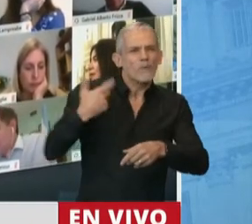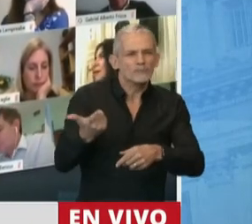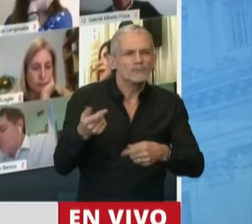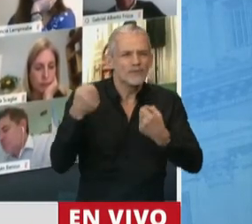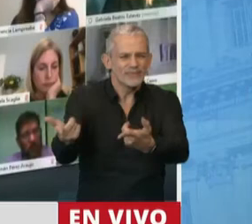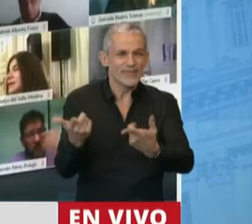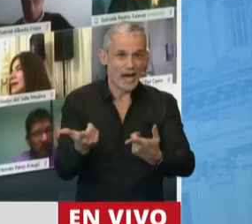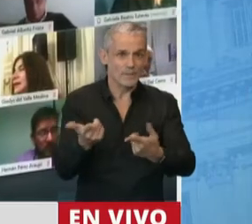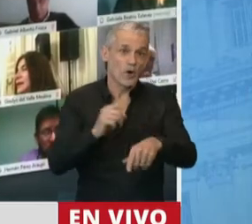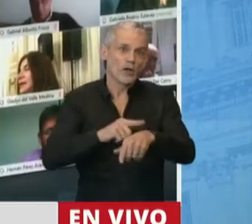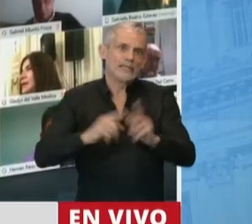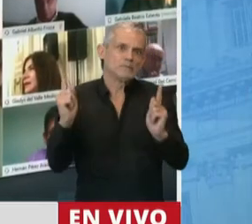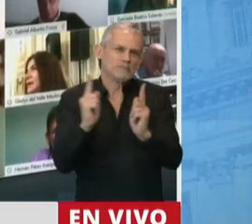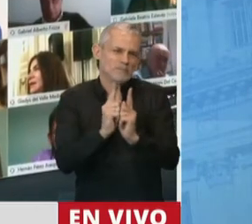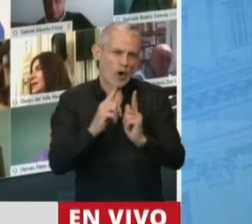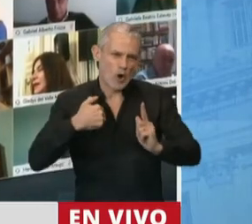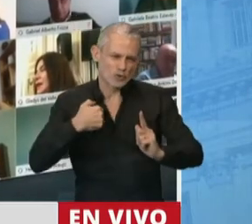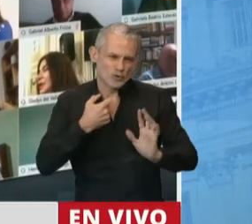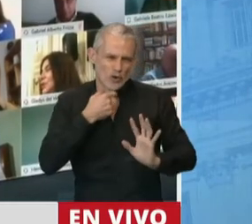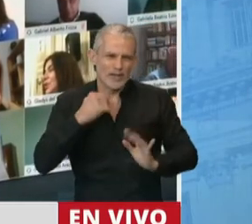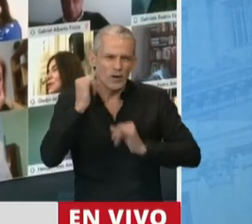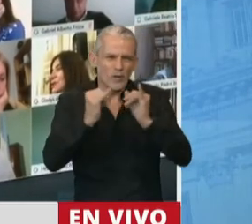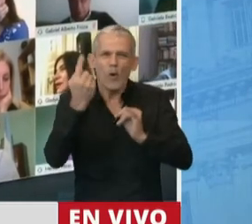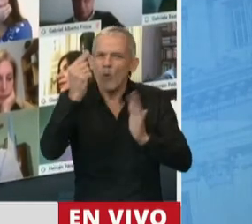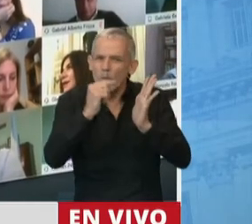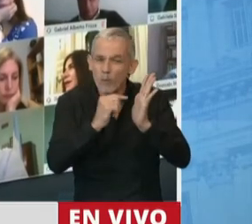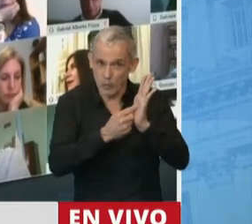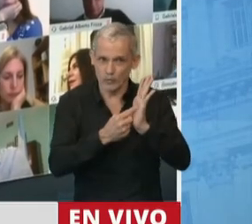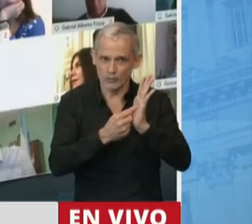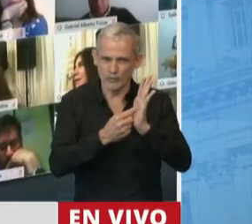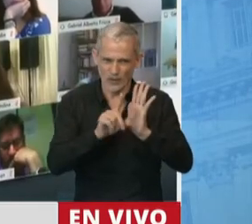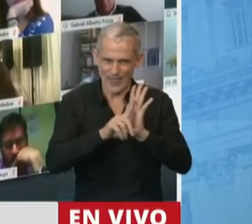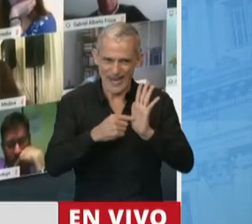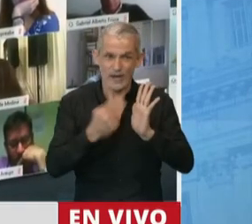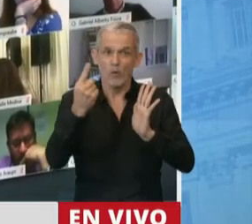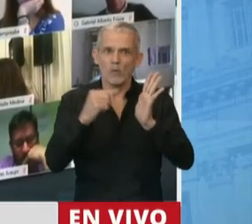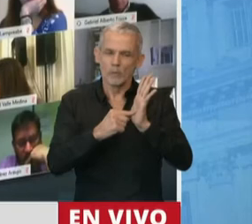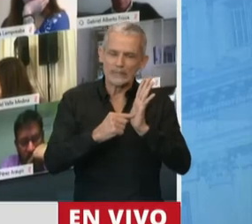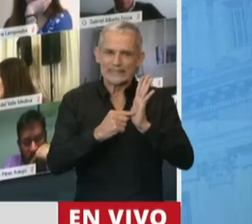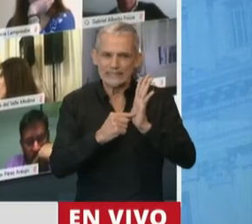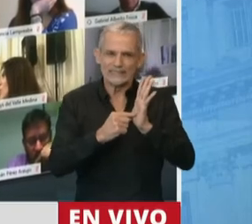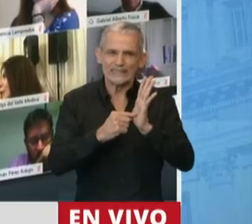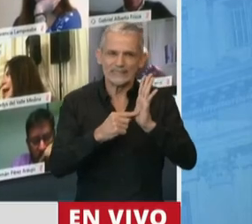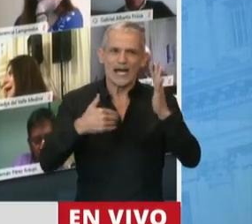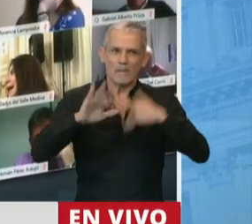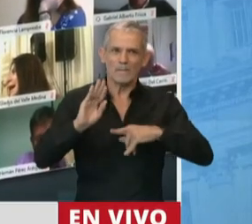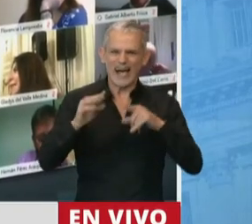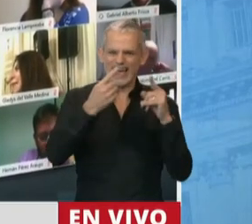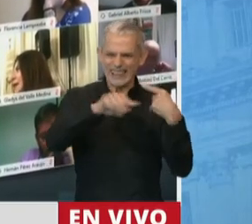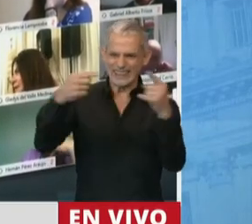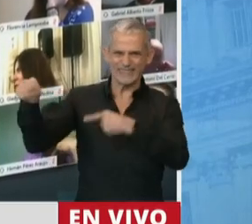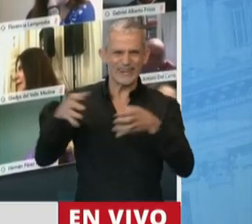como hay poco tiempo, yo quiero referirme a uno de los puntos que fue uno de los puntos que mayores